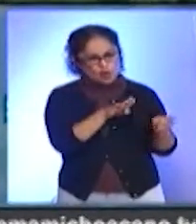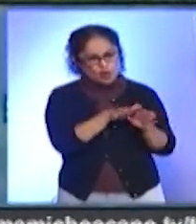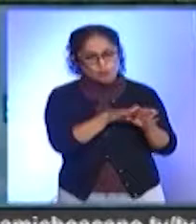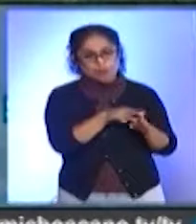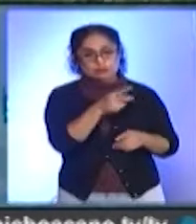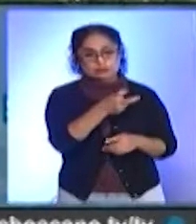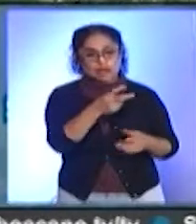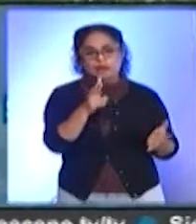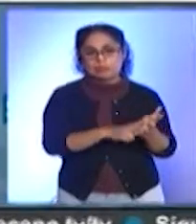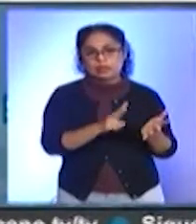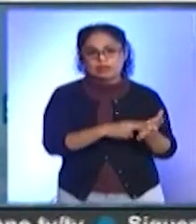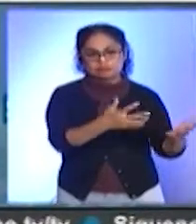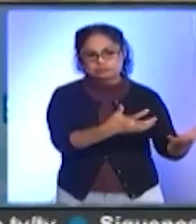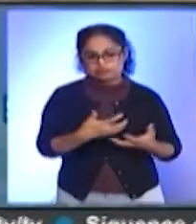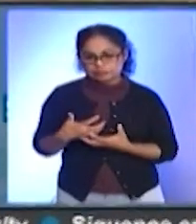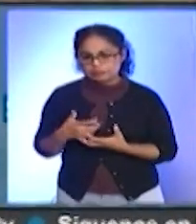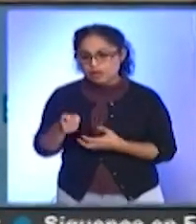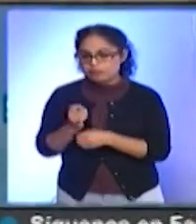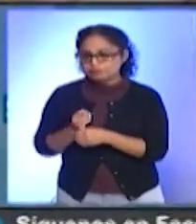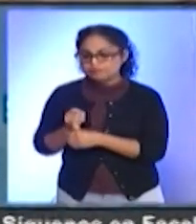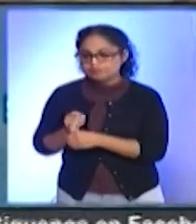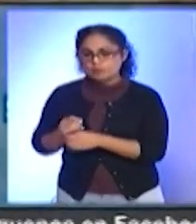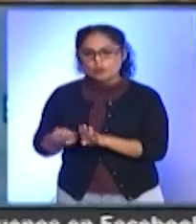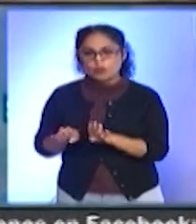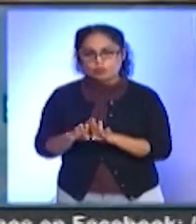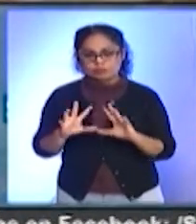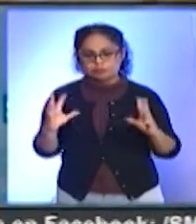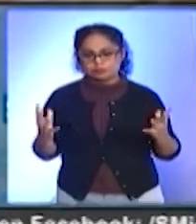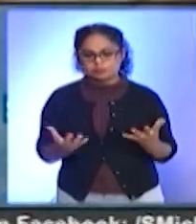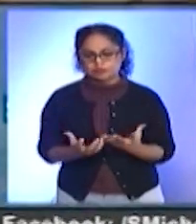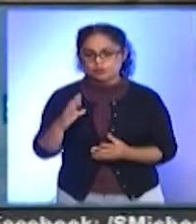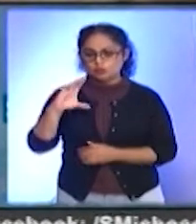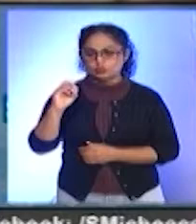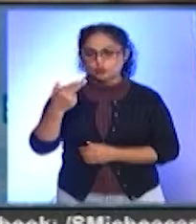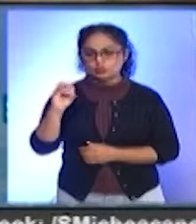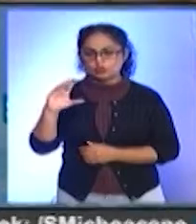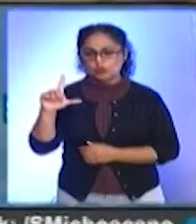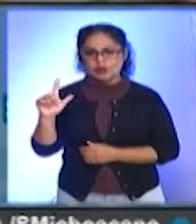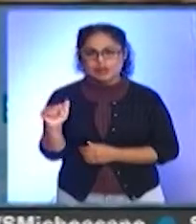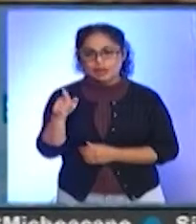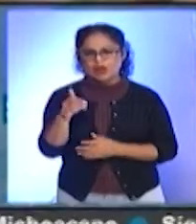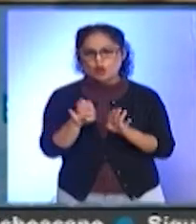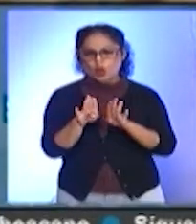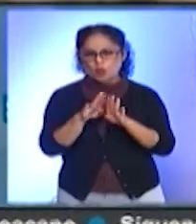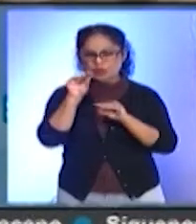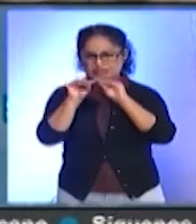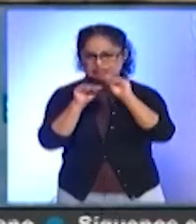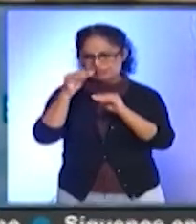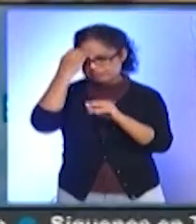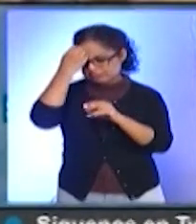pieza recuperada como parte de una investigación. Las vasijas chocholá se caracterizan por presentar texto jeroglífico,